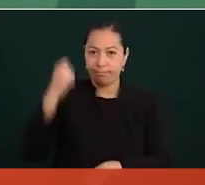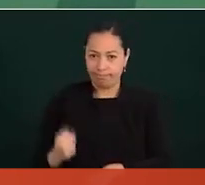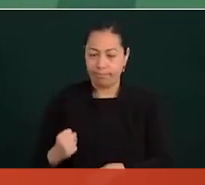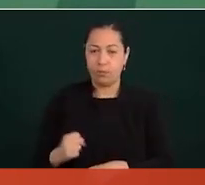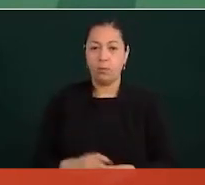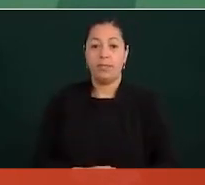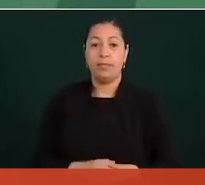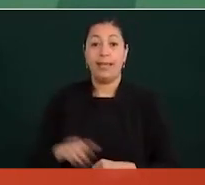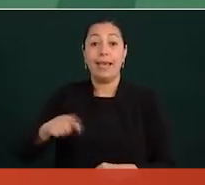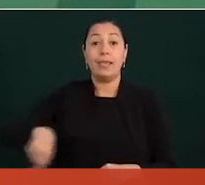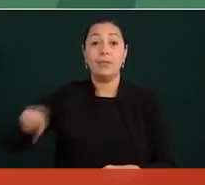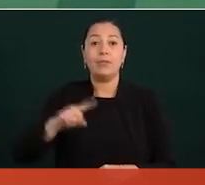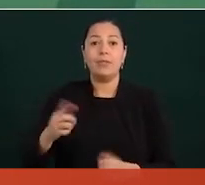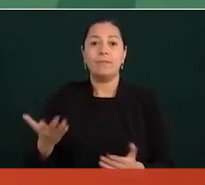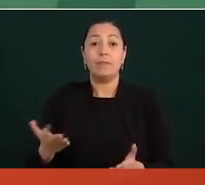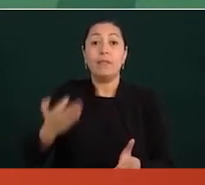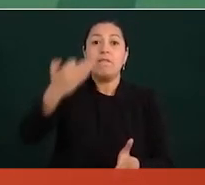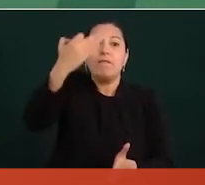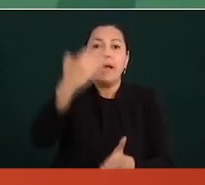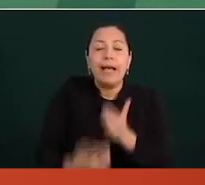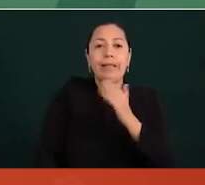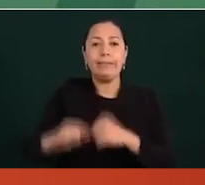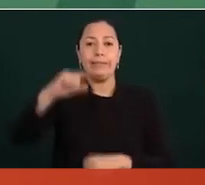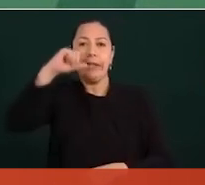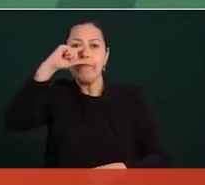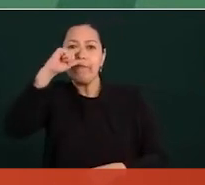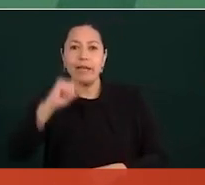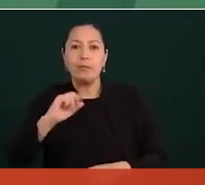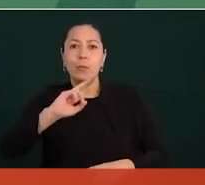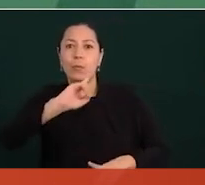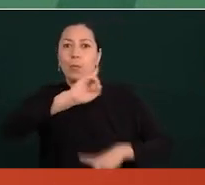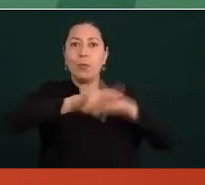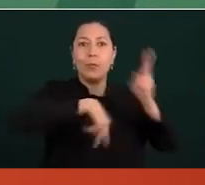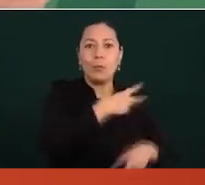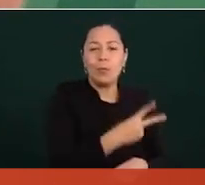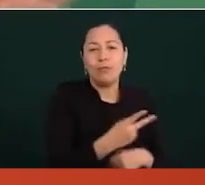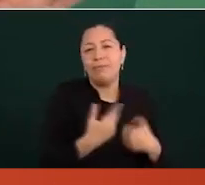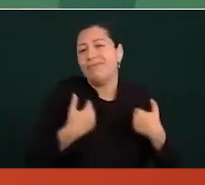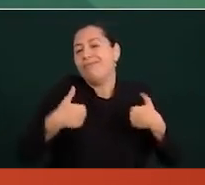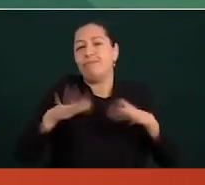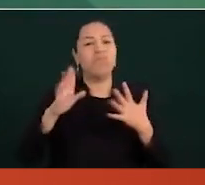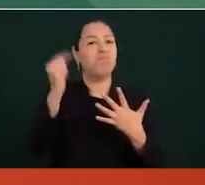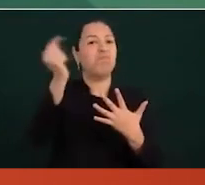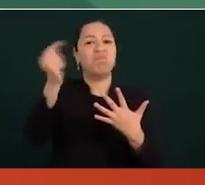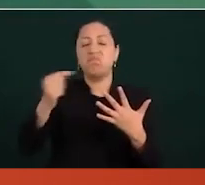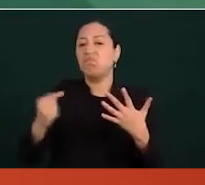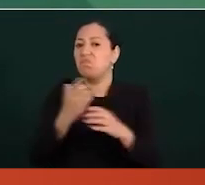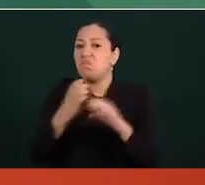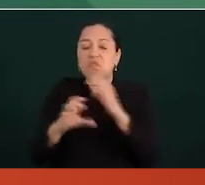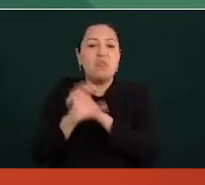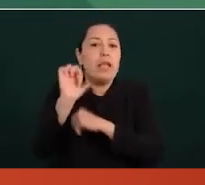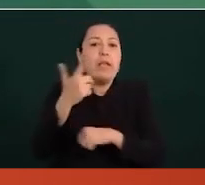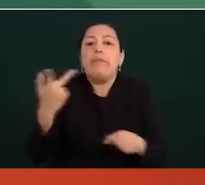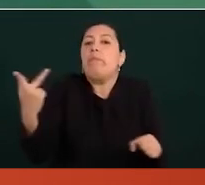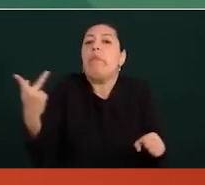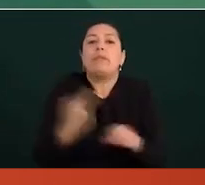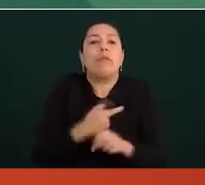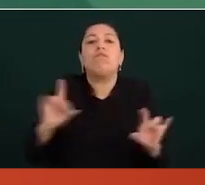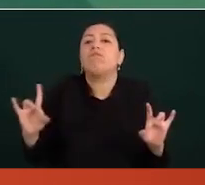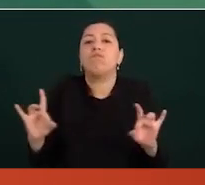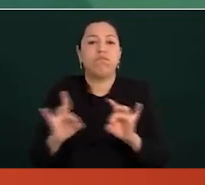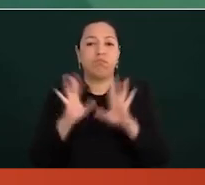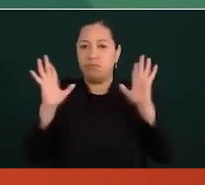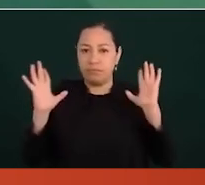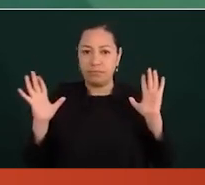pasó? Vacunarse, que por alguna razón no se vacunaron o porque